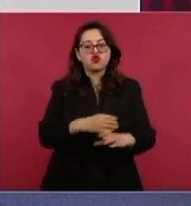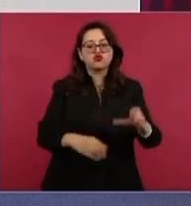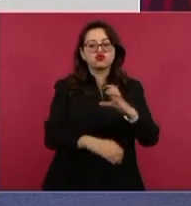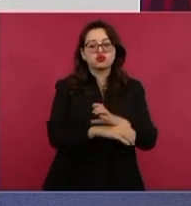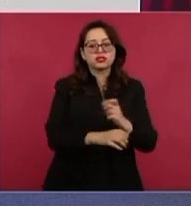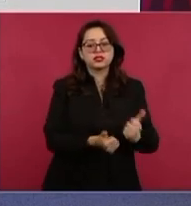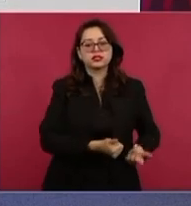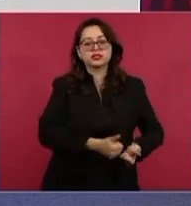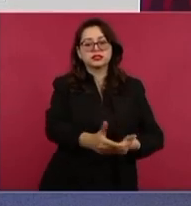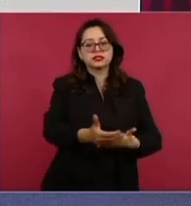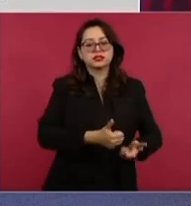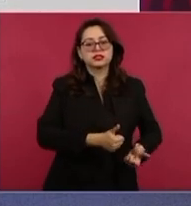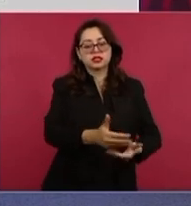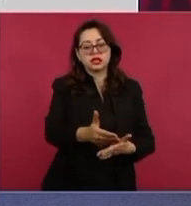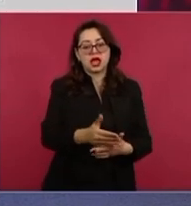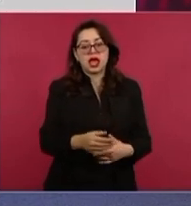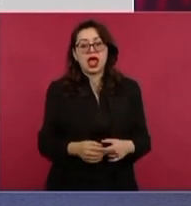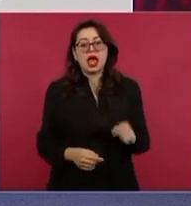este,